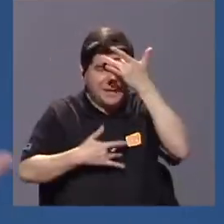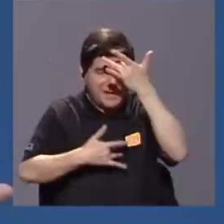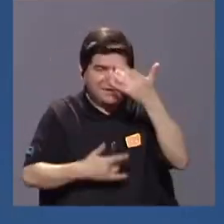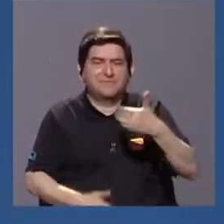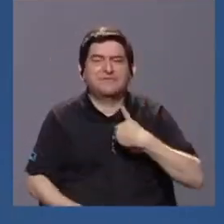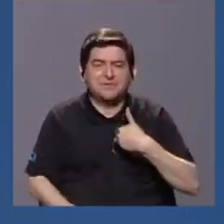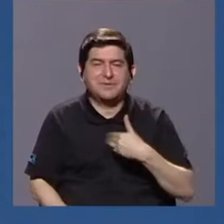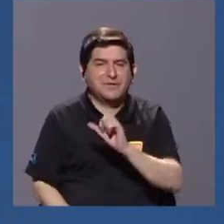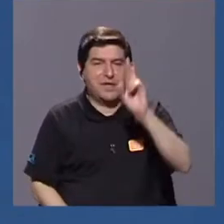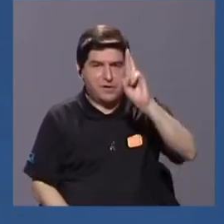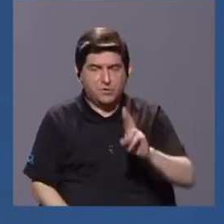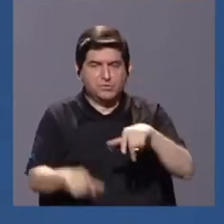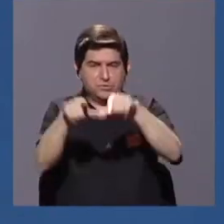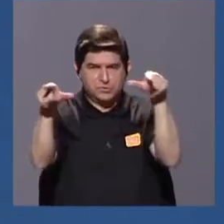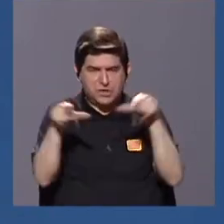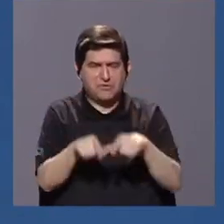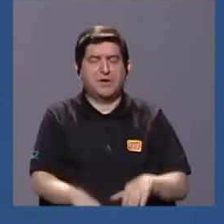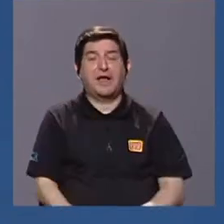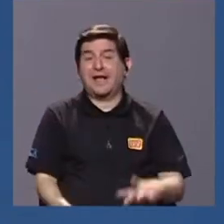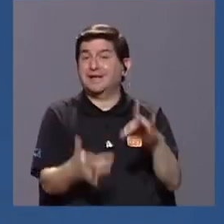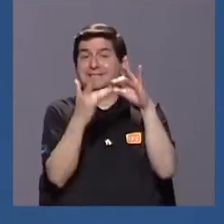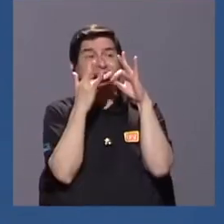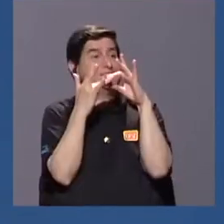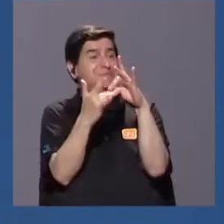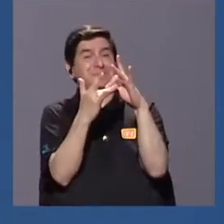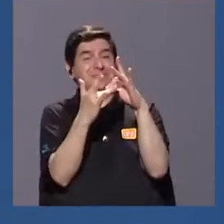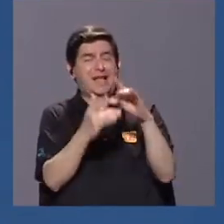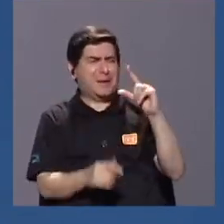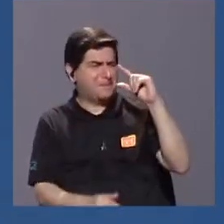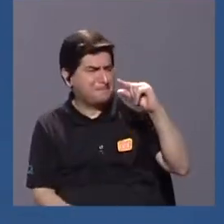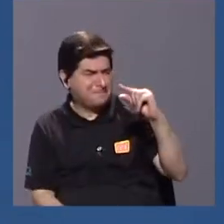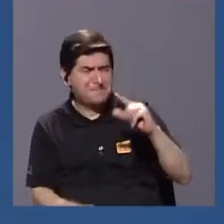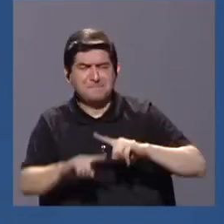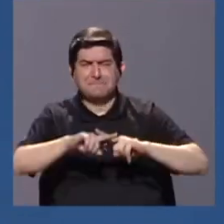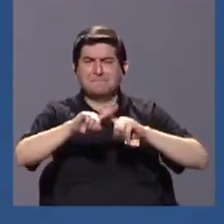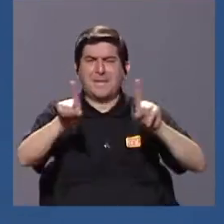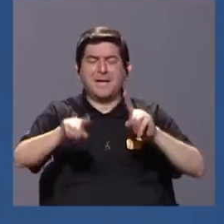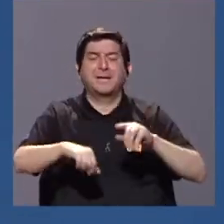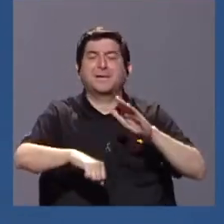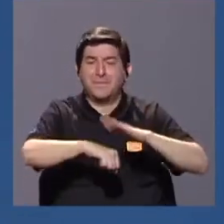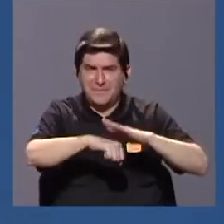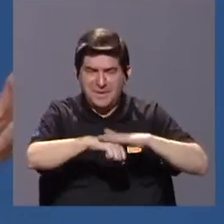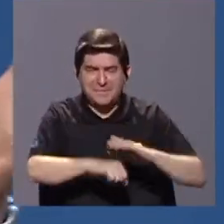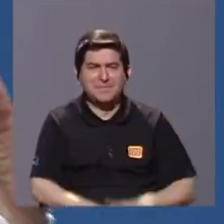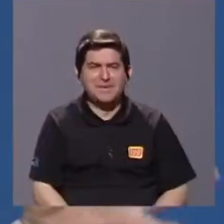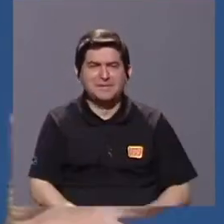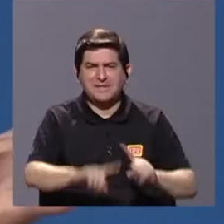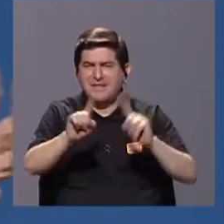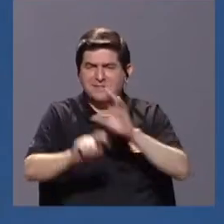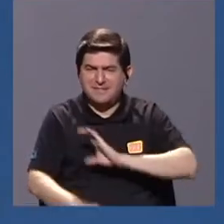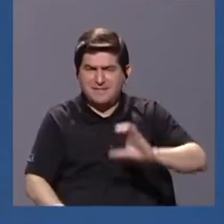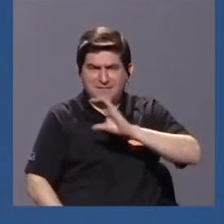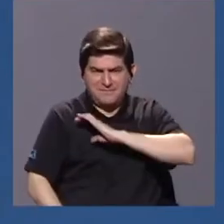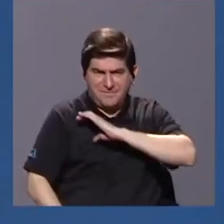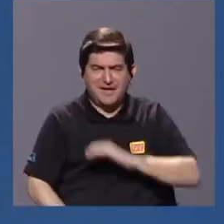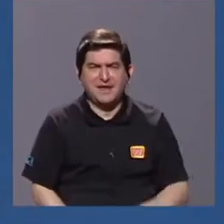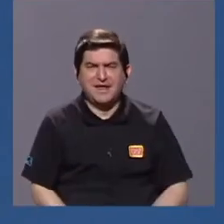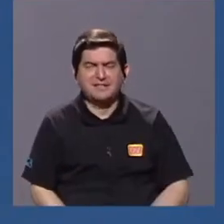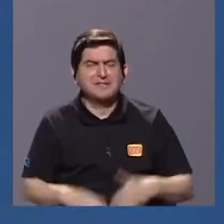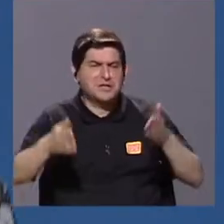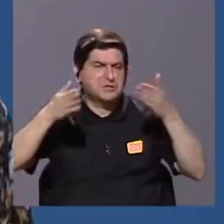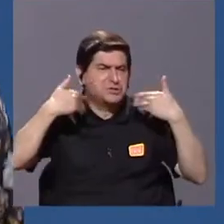que Costa Rica es un sitio muy único, que es pequeñito y que entonces permite también reconocer diferentes aspectos, características